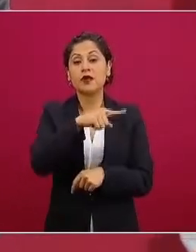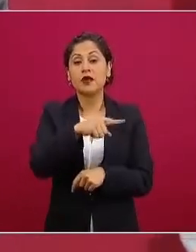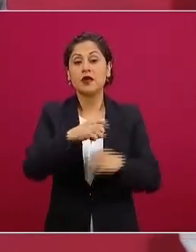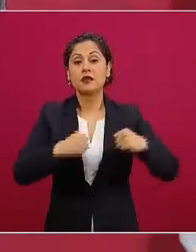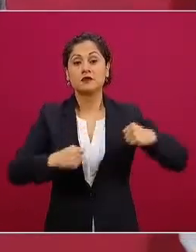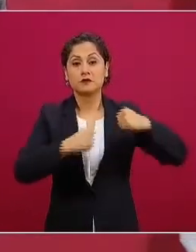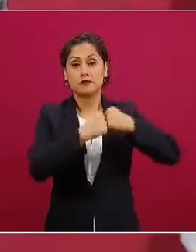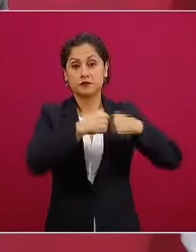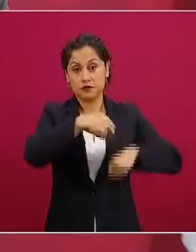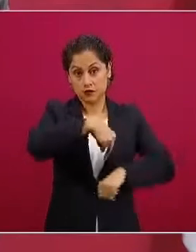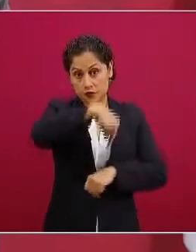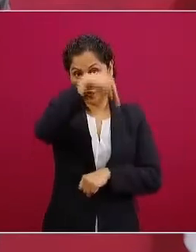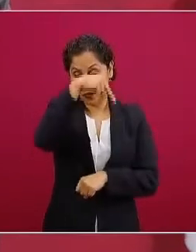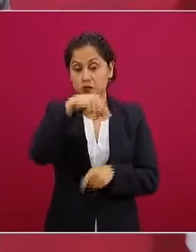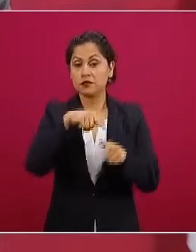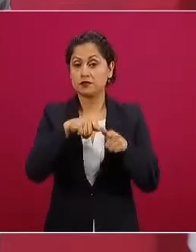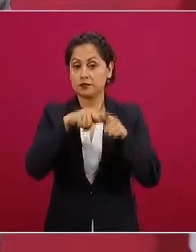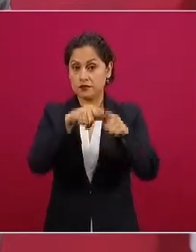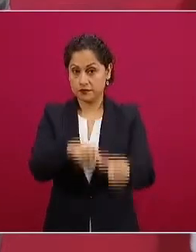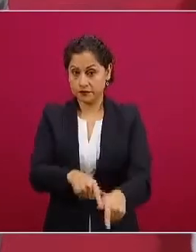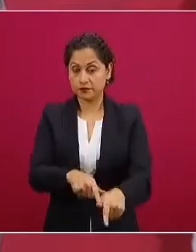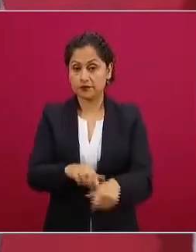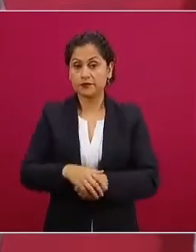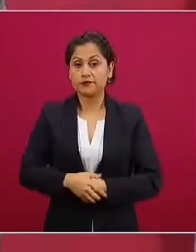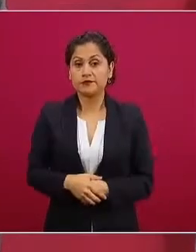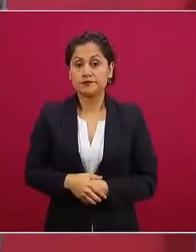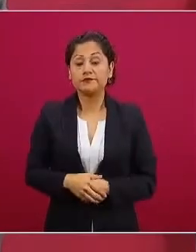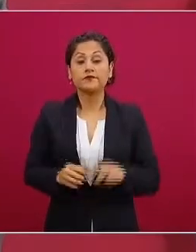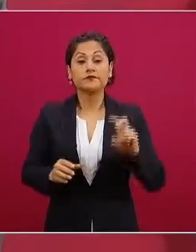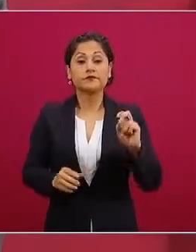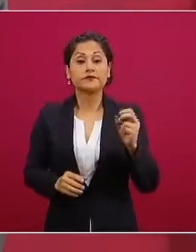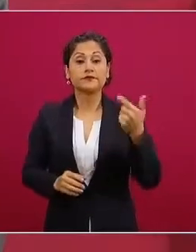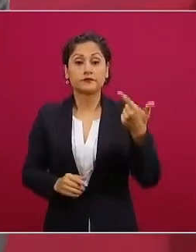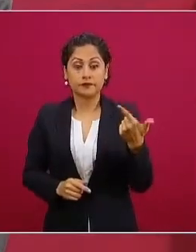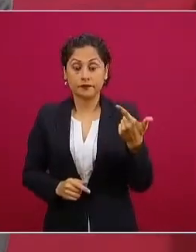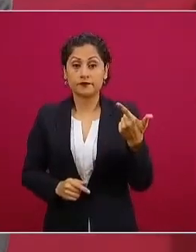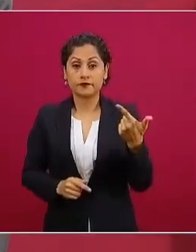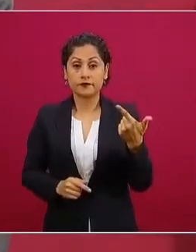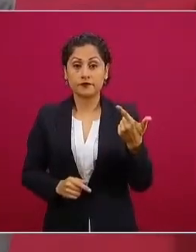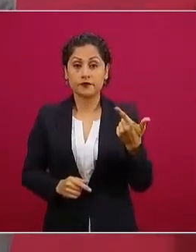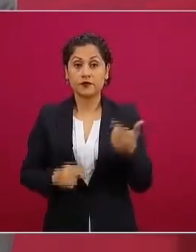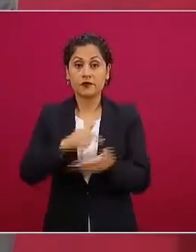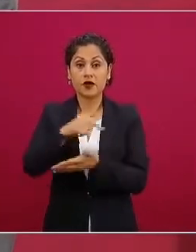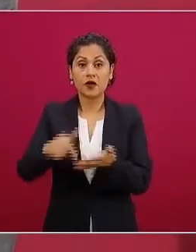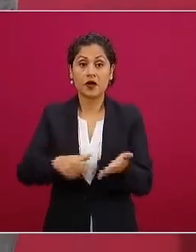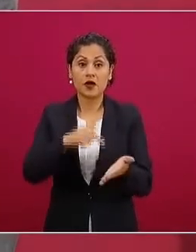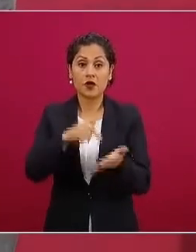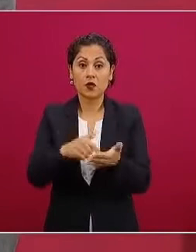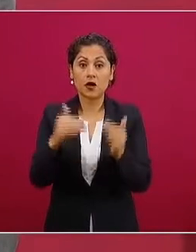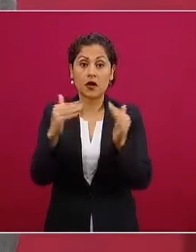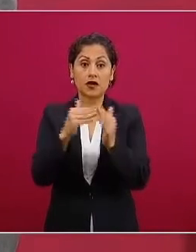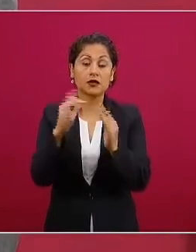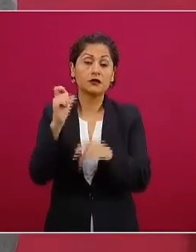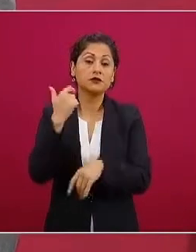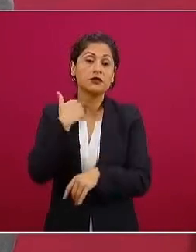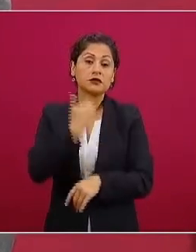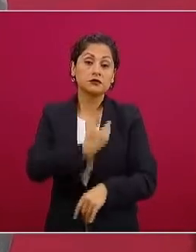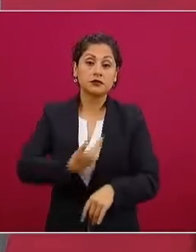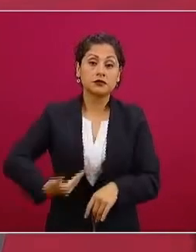Treinta y siete, espacio cultural de los pinos y bosque de Chapultepec.